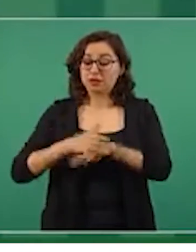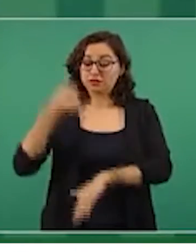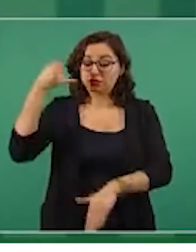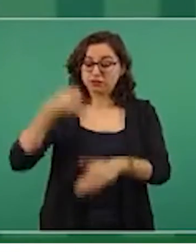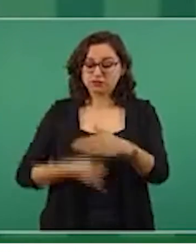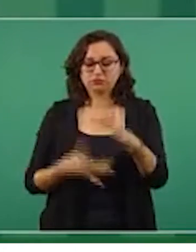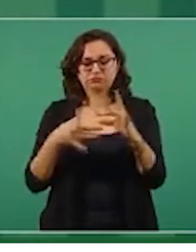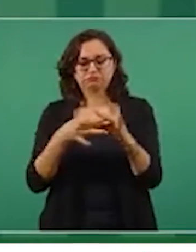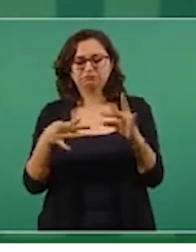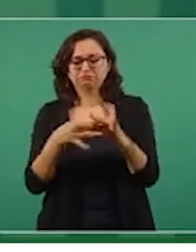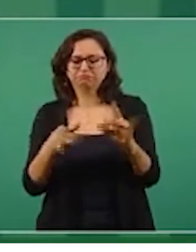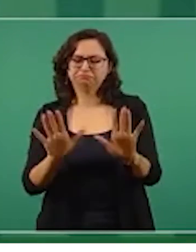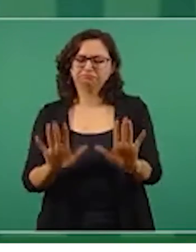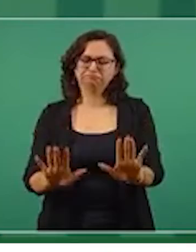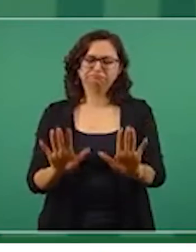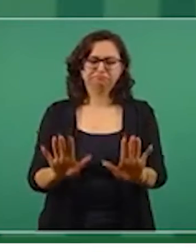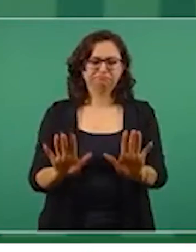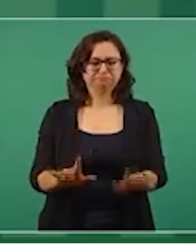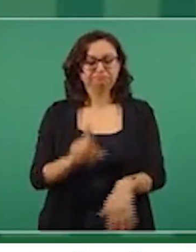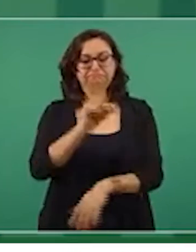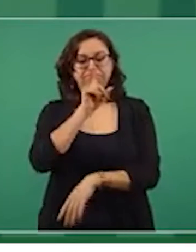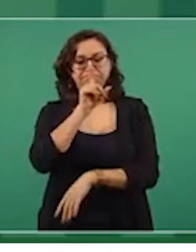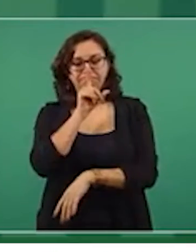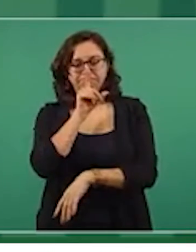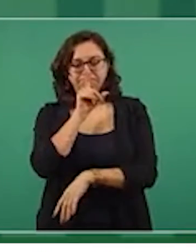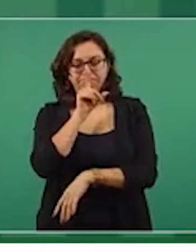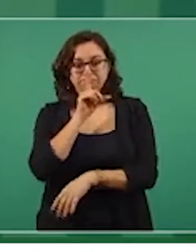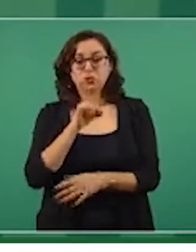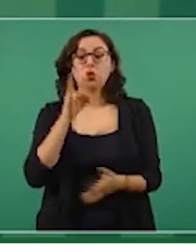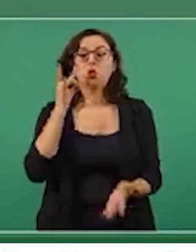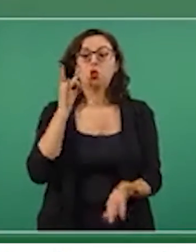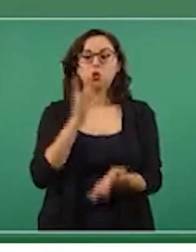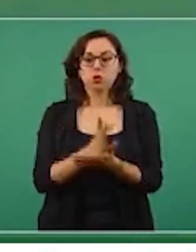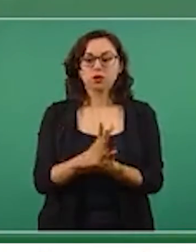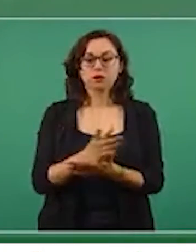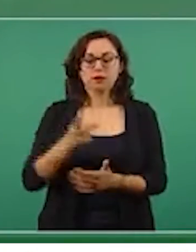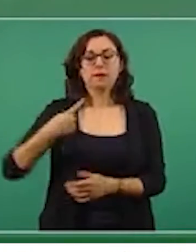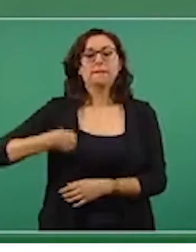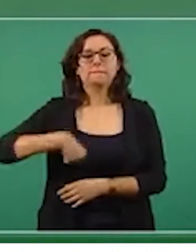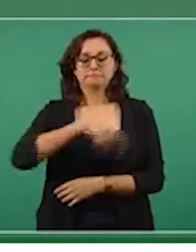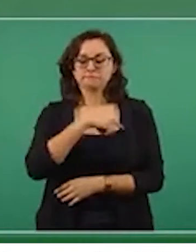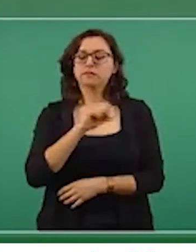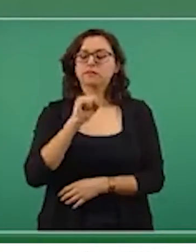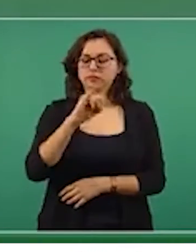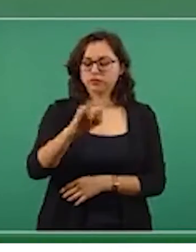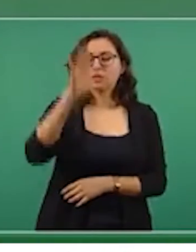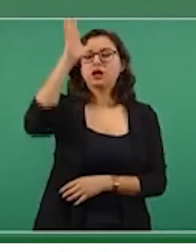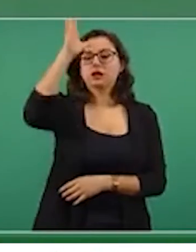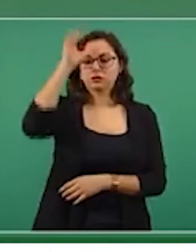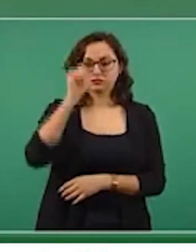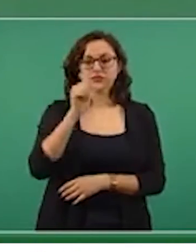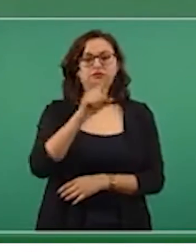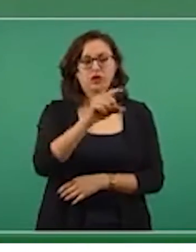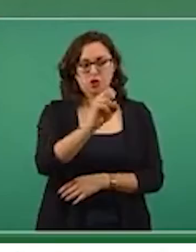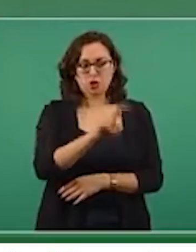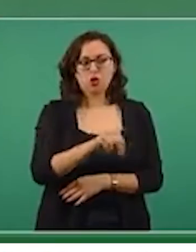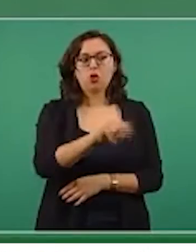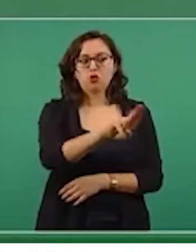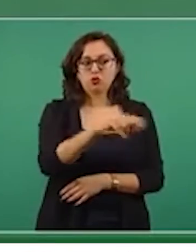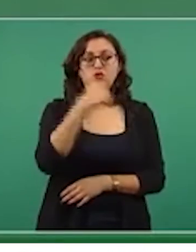Solo decir que estamos de acuerdo con el pronunciamiento que se hizo en la ONU,